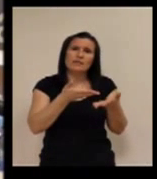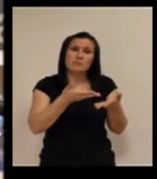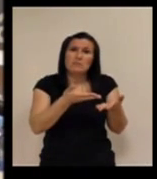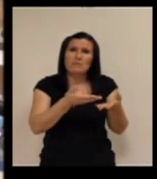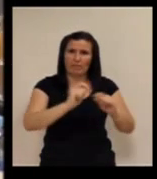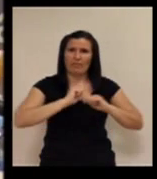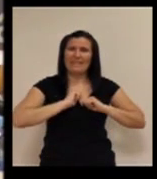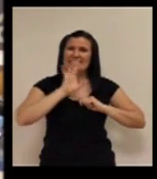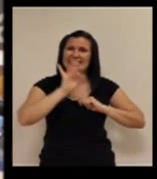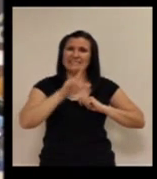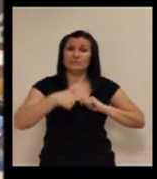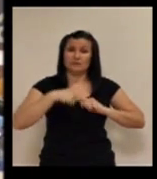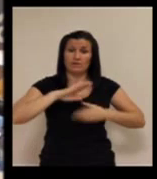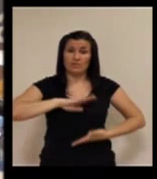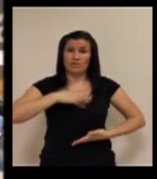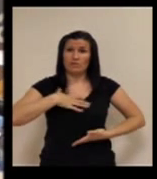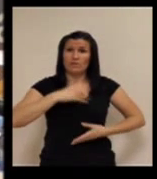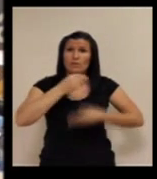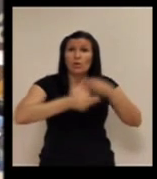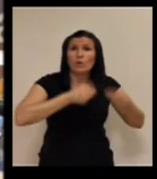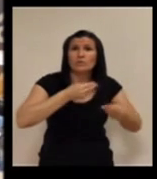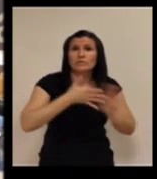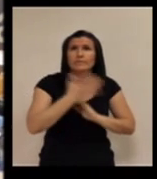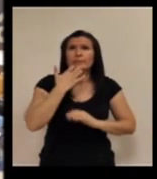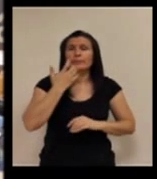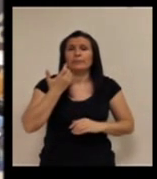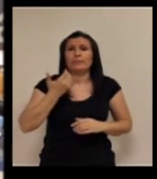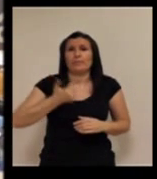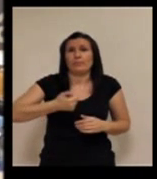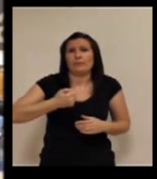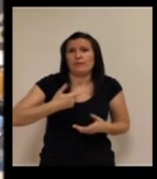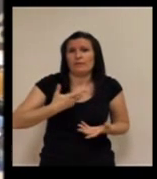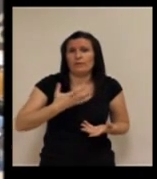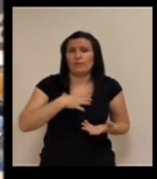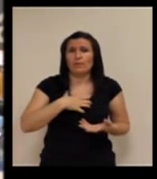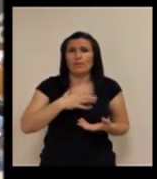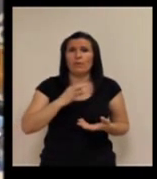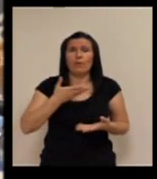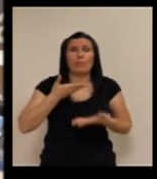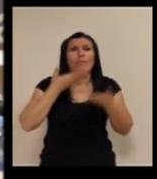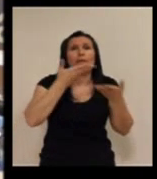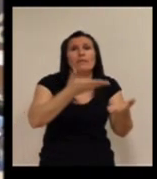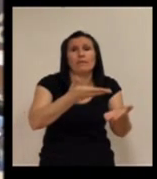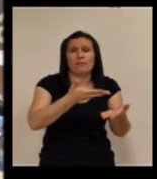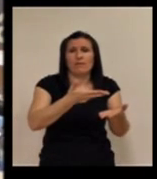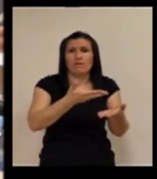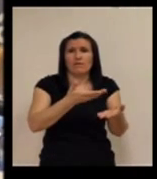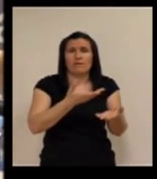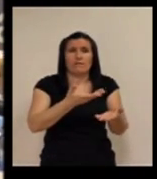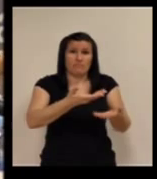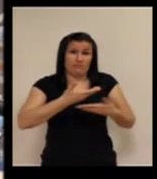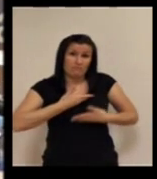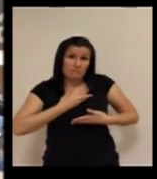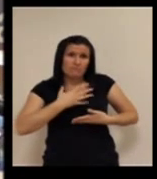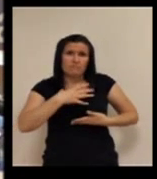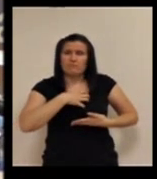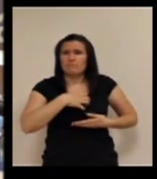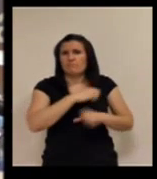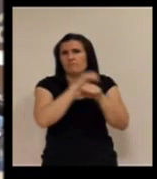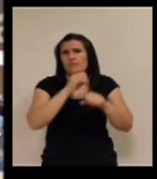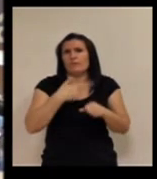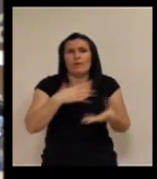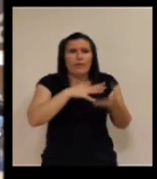pues no están capacitados para tener un pulsador de teleasistencia y pedir ayuda cuando lo necesiten. Entonces, bueno,